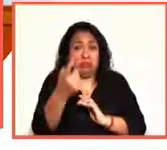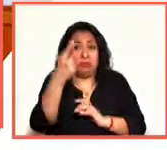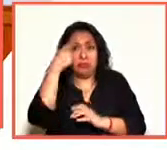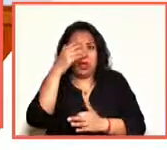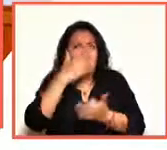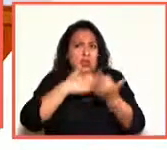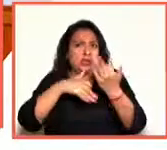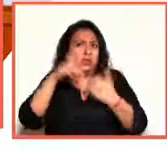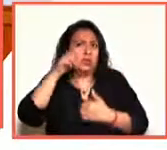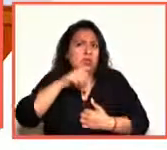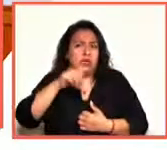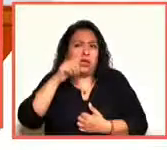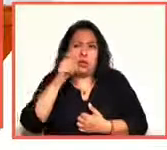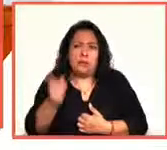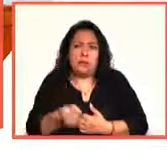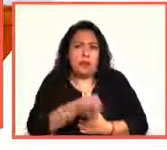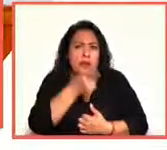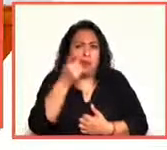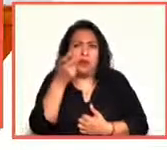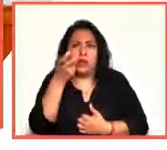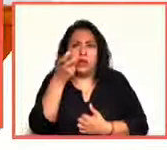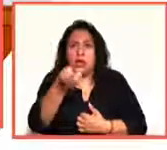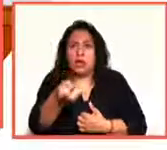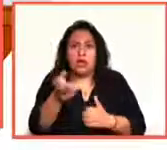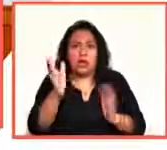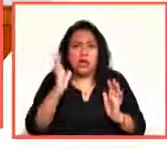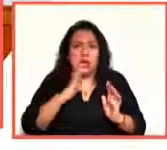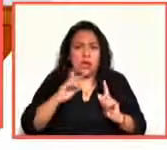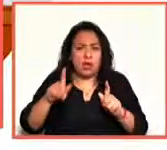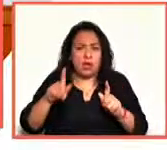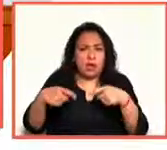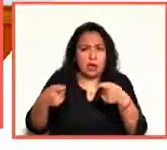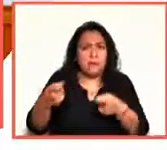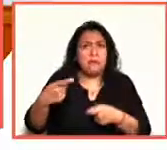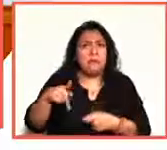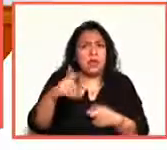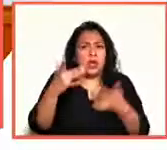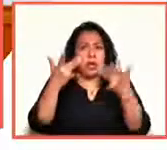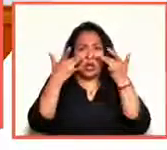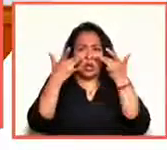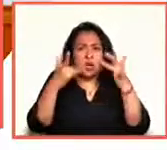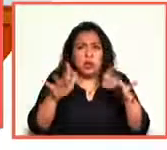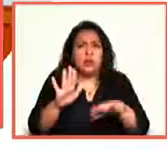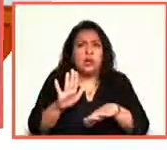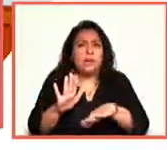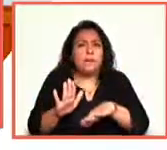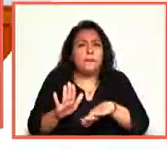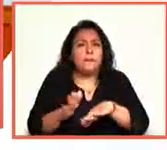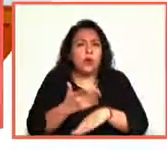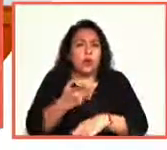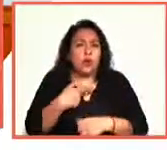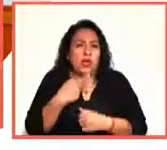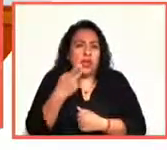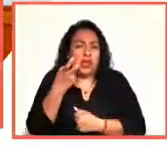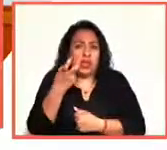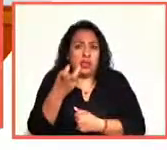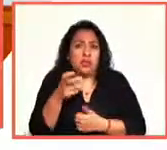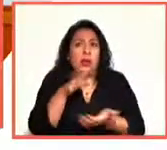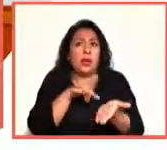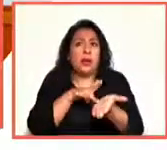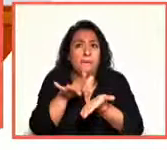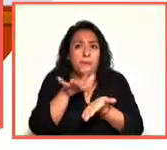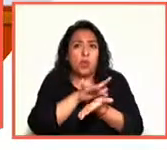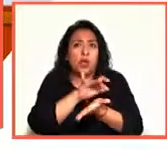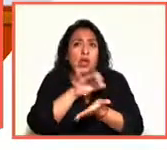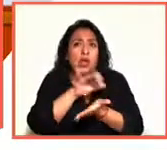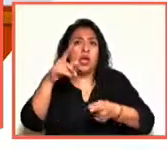vida. Son honoríficos, pero renunció porque estaba justamente apoyando a una de